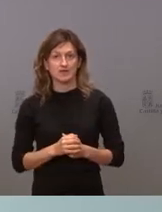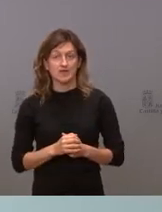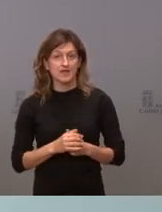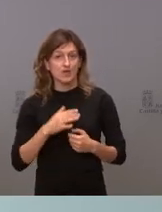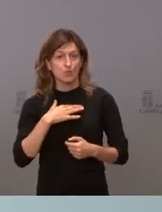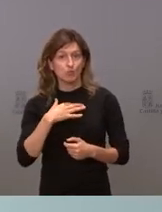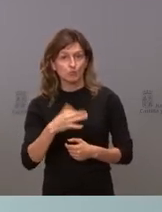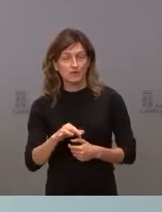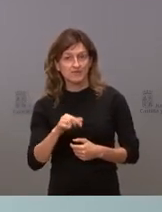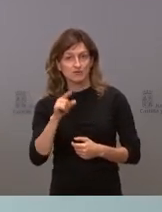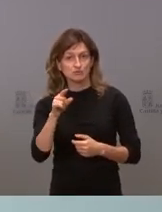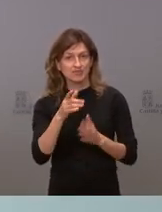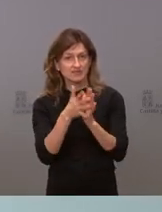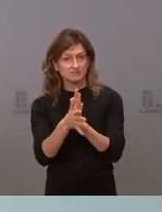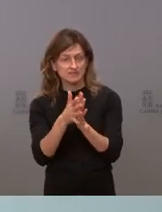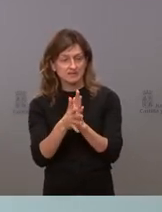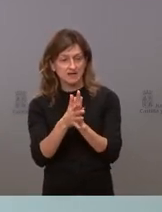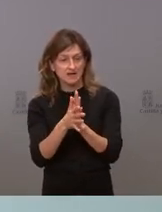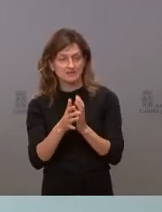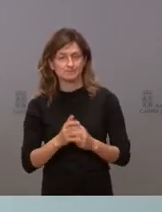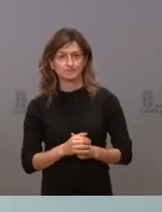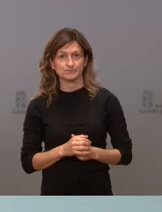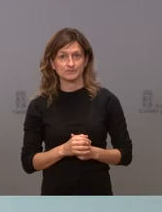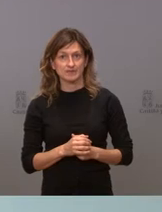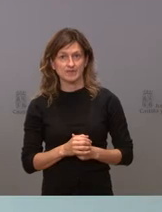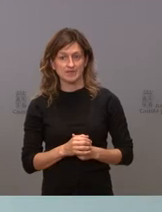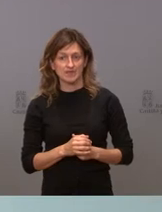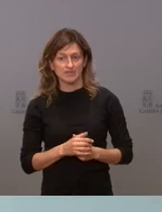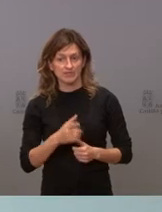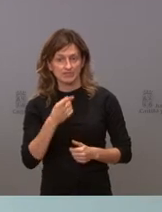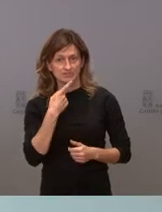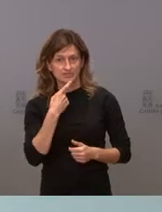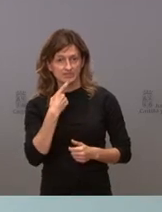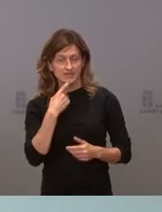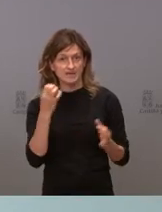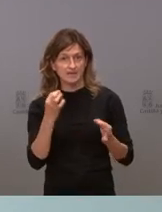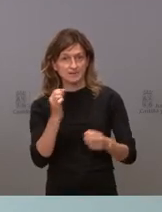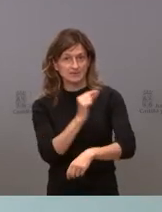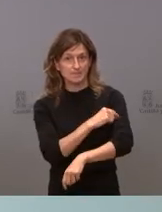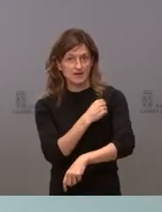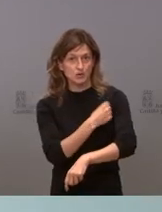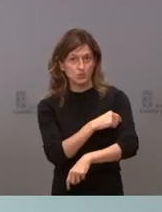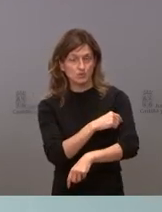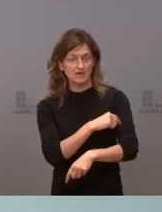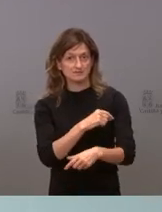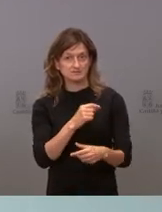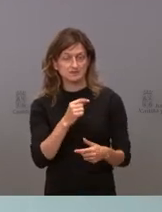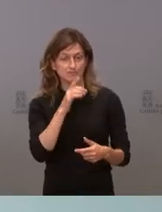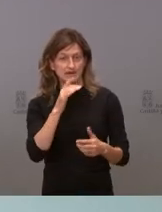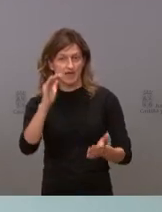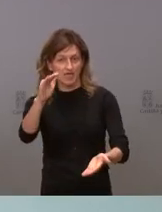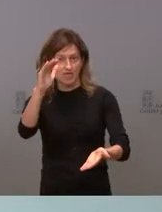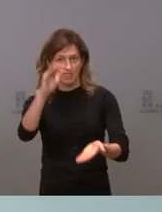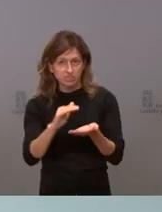ir un poquito más allá, además de insinuar sobre qué es lo que está pasando con las vacunas para que se haya reducido